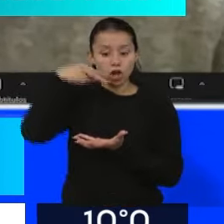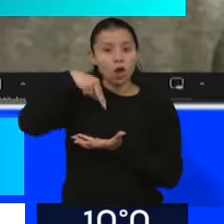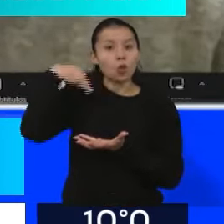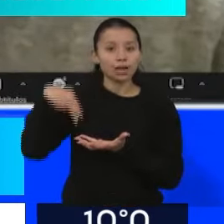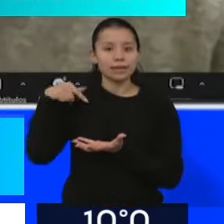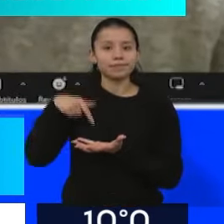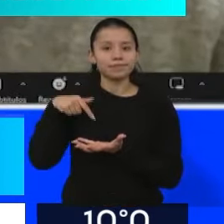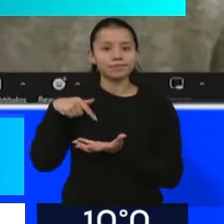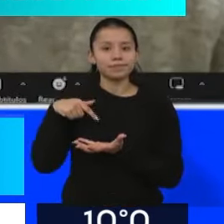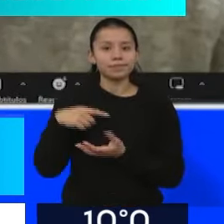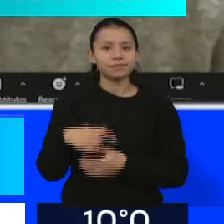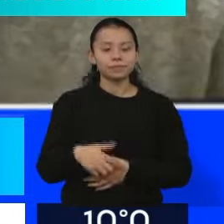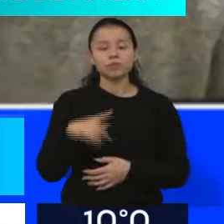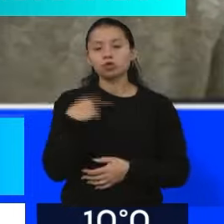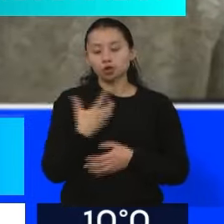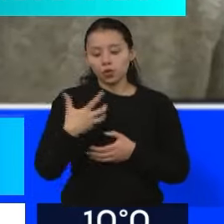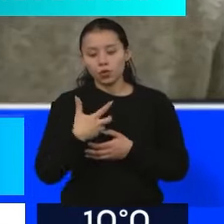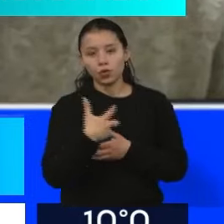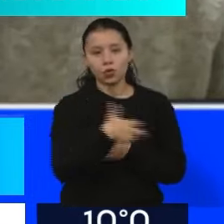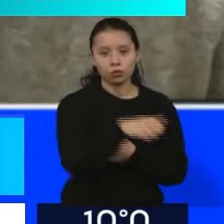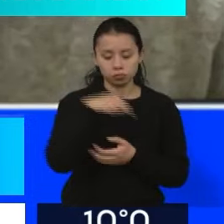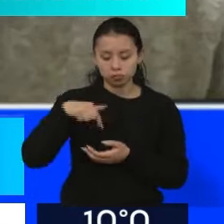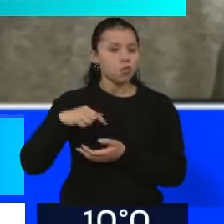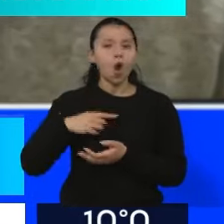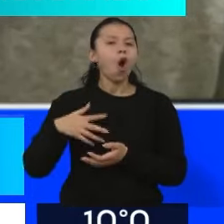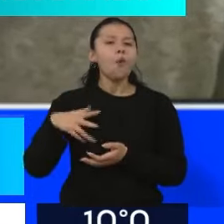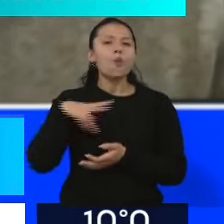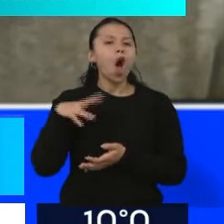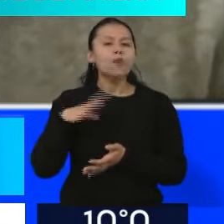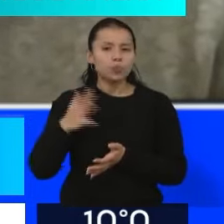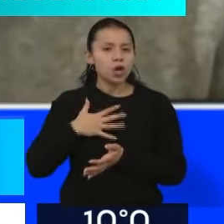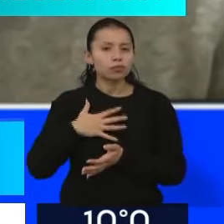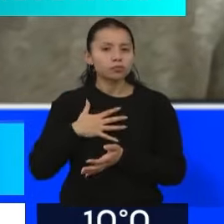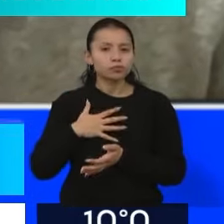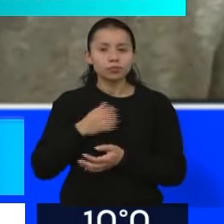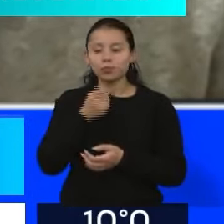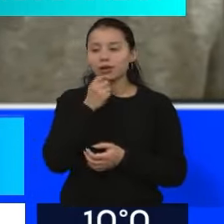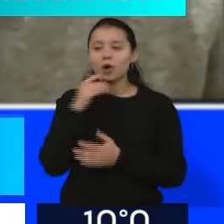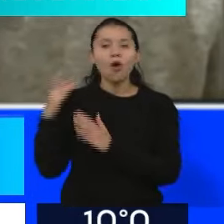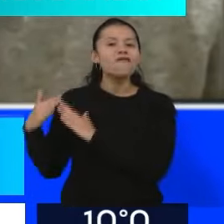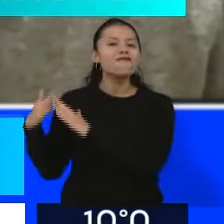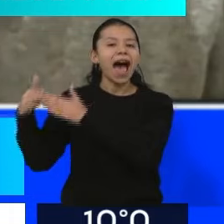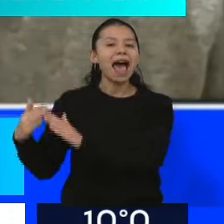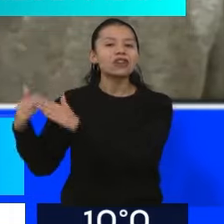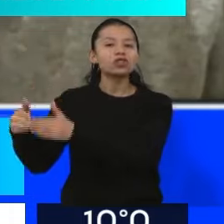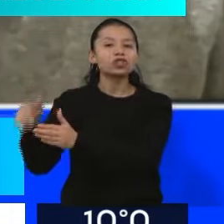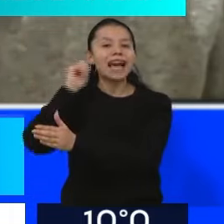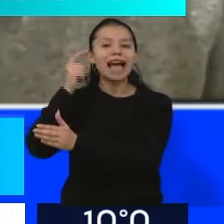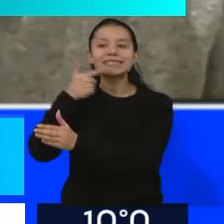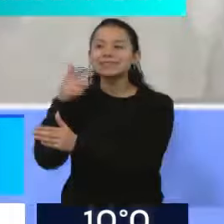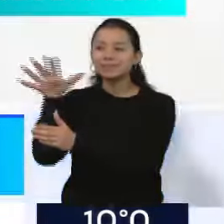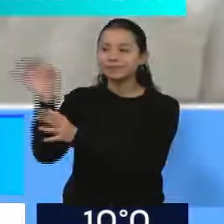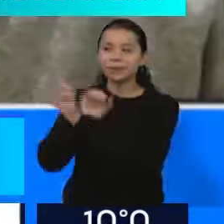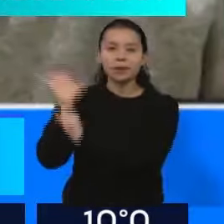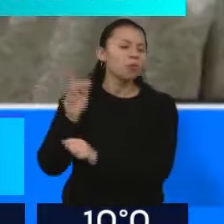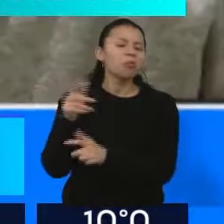un abastecimiento autónomo, no necesita de los barcos del exterior, como sí son otras regiones del